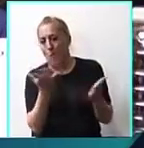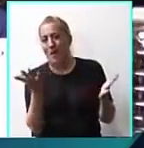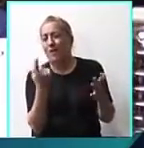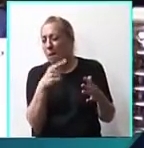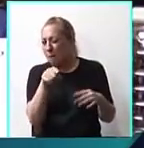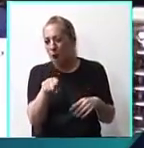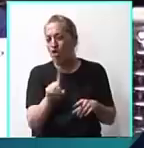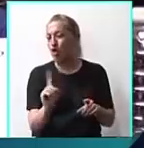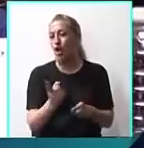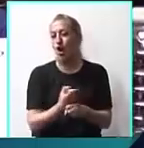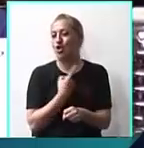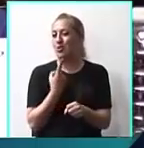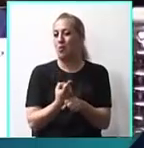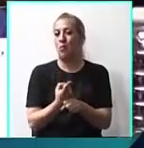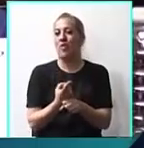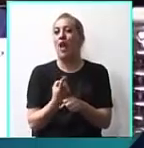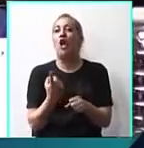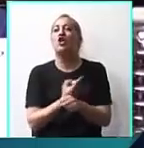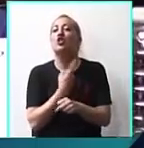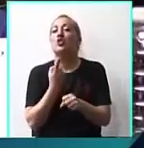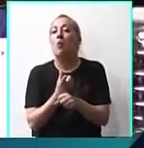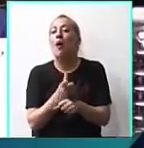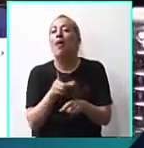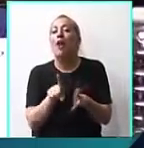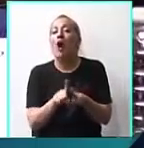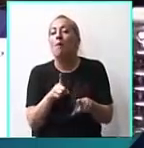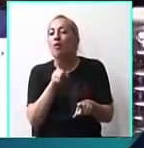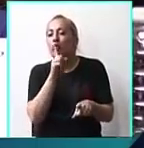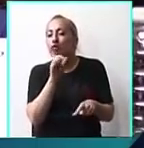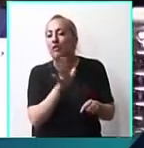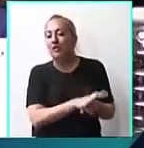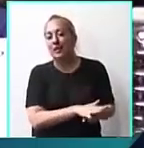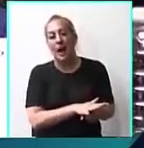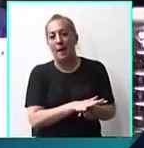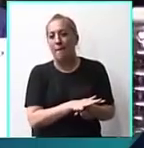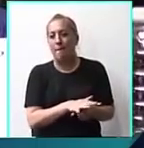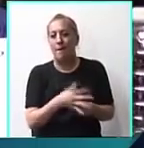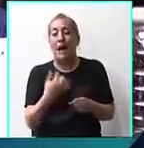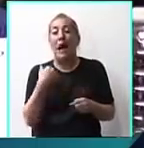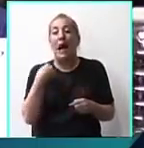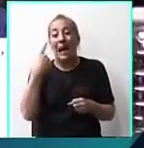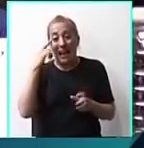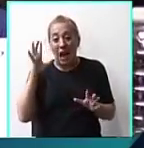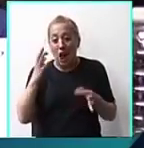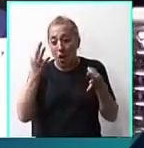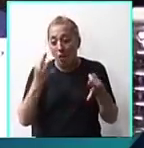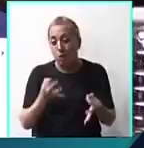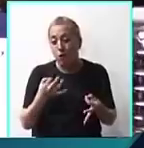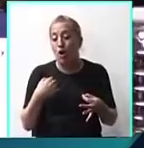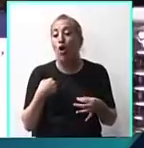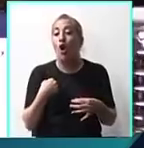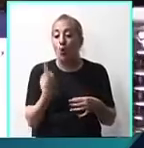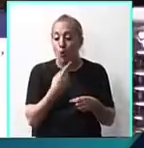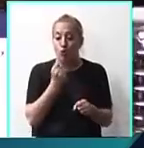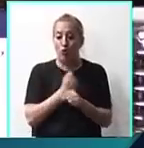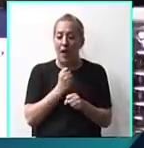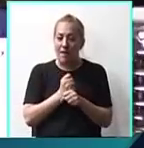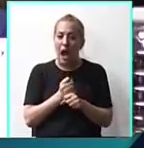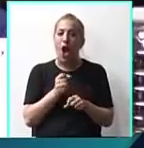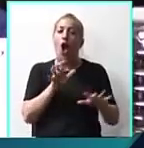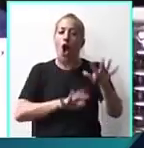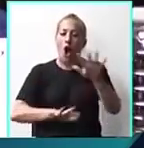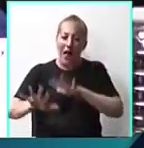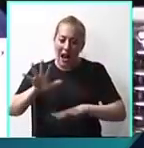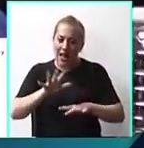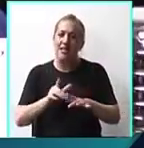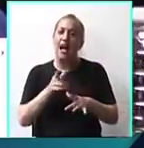puede hacer, no se puede tapar el sol con la mano. Creo que al revés, nuestra tarea es organizar y